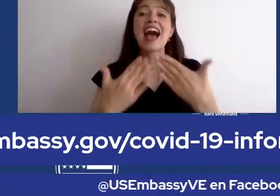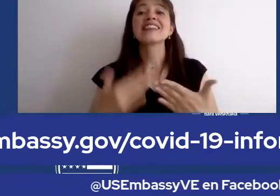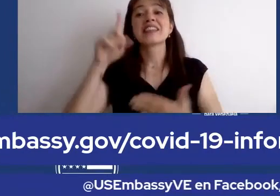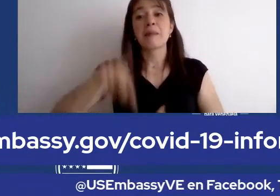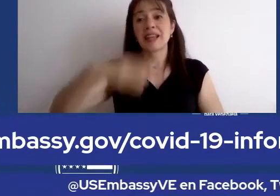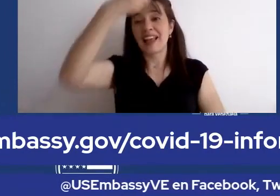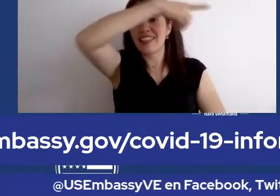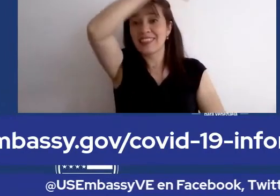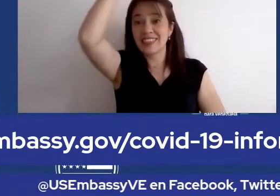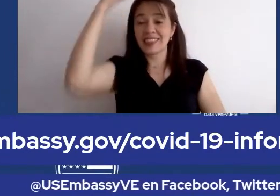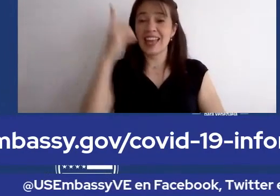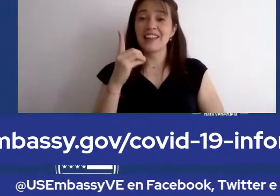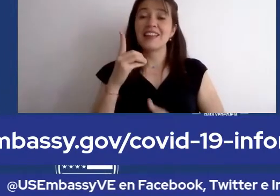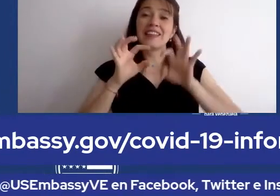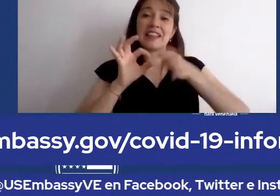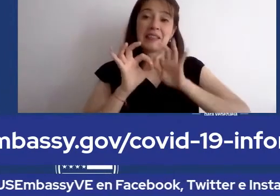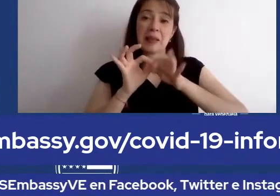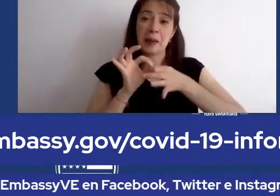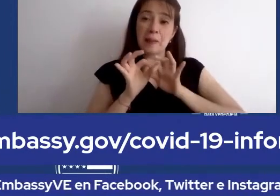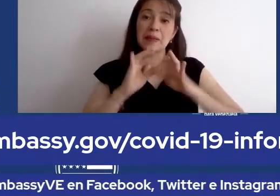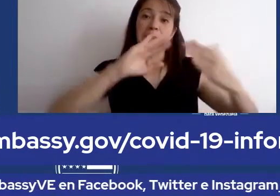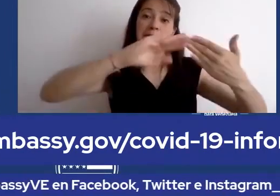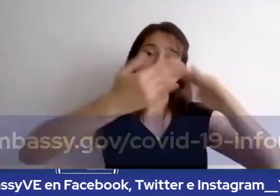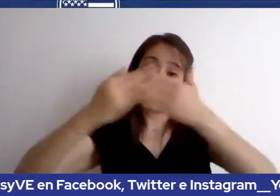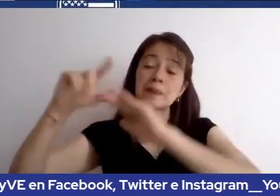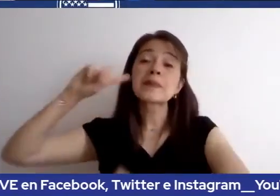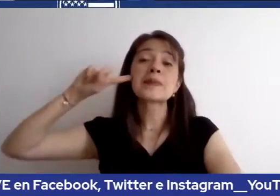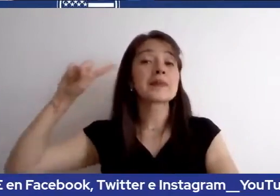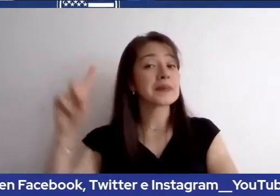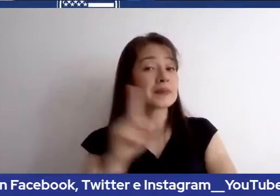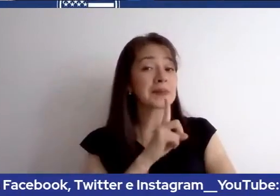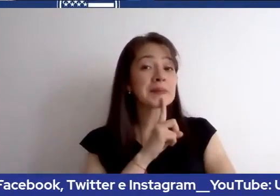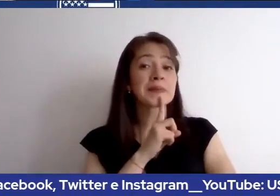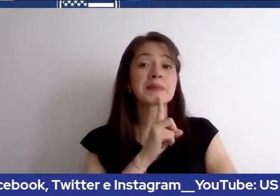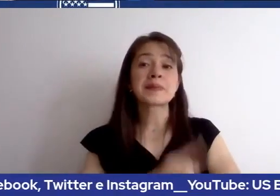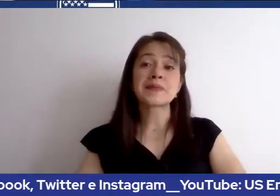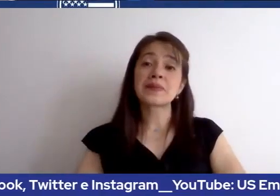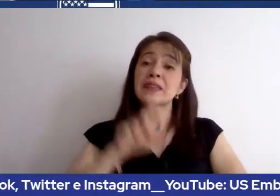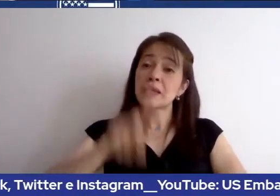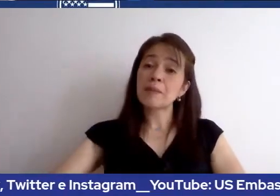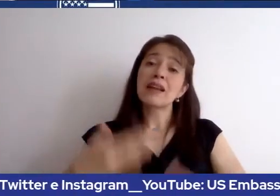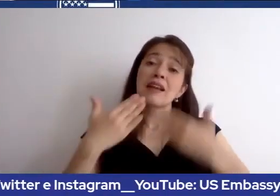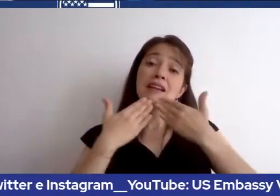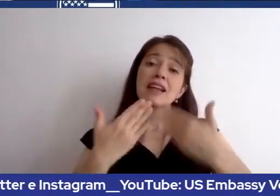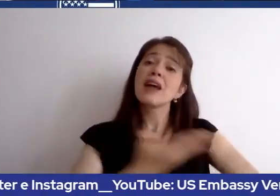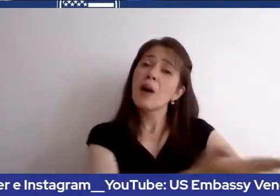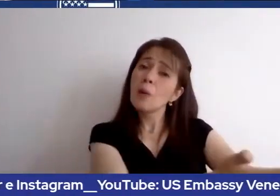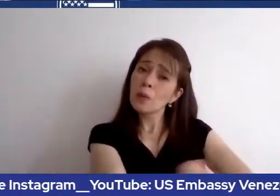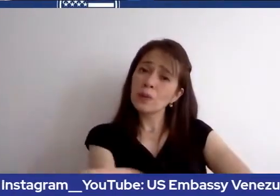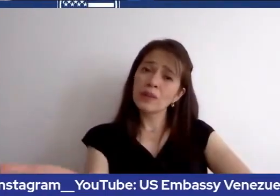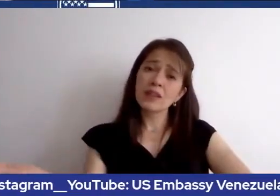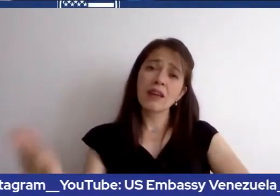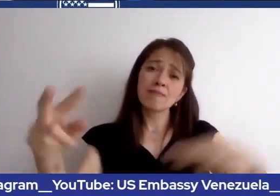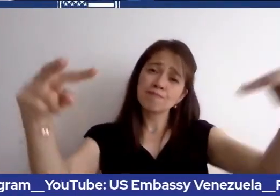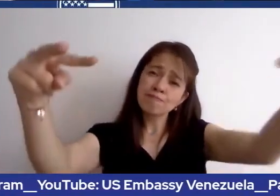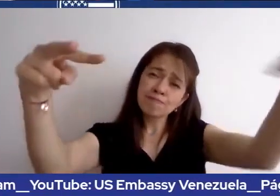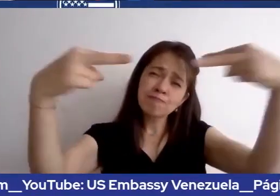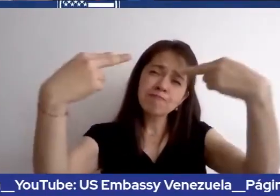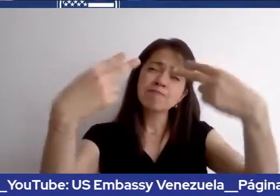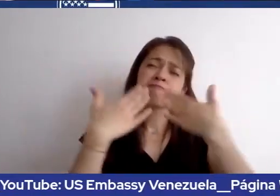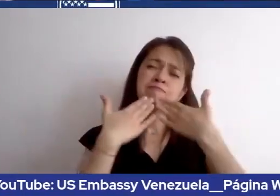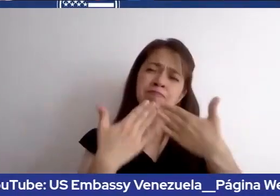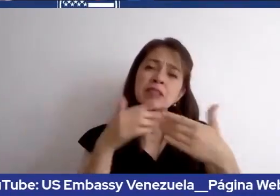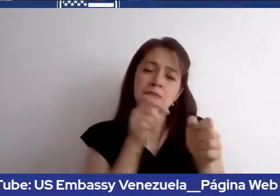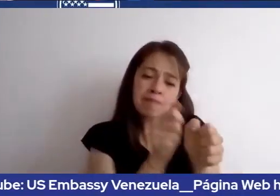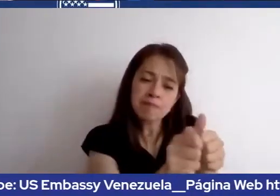Diana, nuestro interpreter para la comunidad sorda. Y muchas gracias a ustedes, a nuestra audiencia, por sus